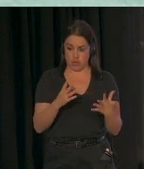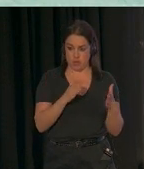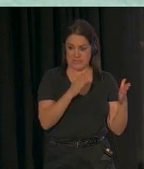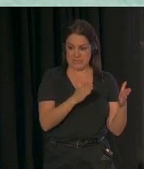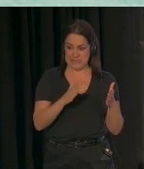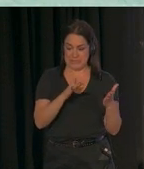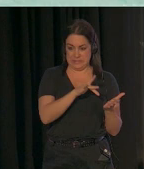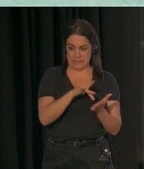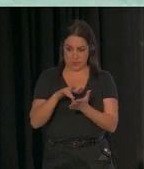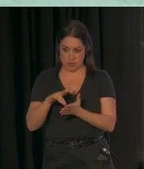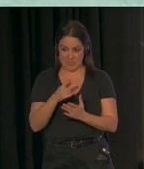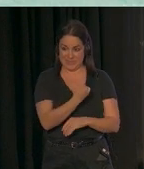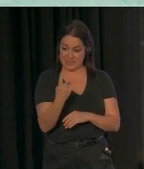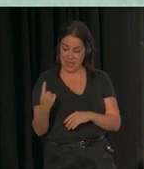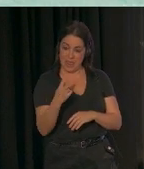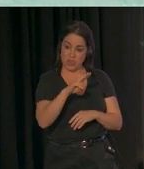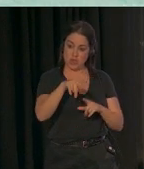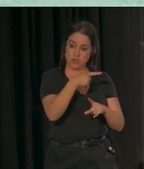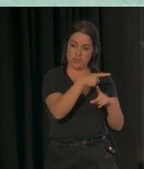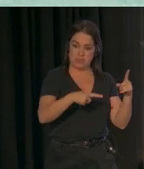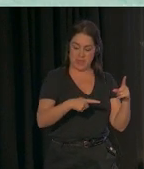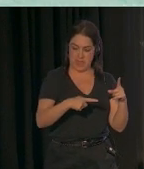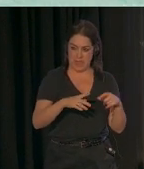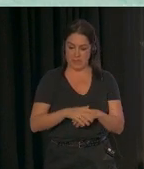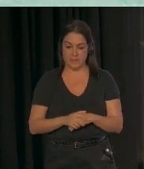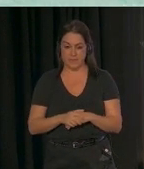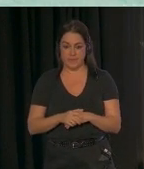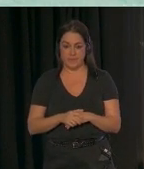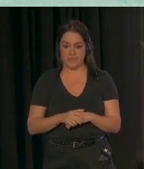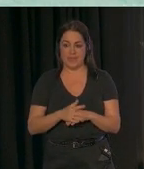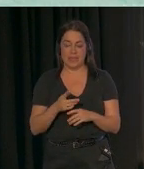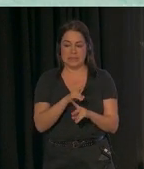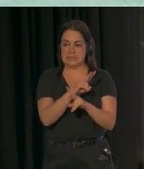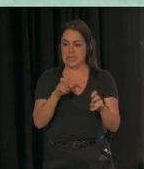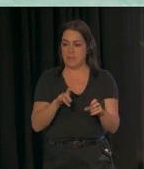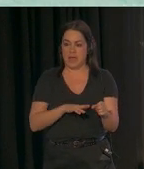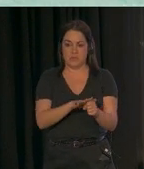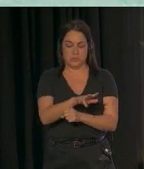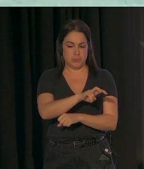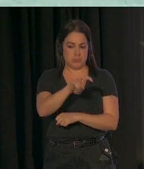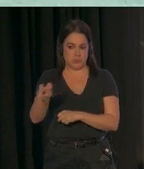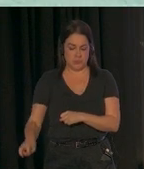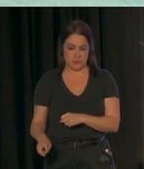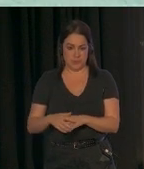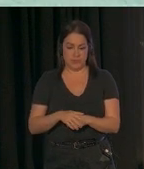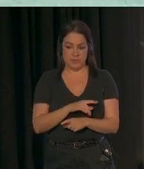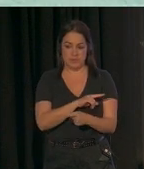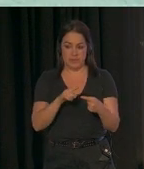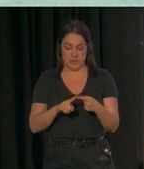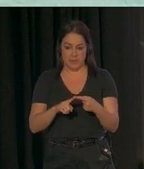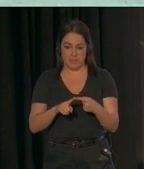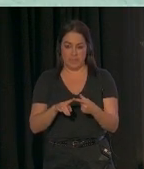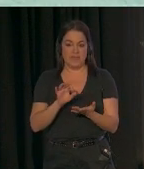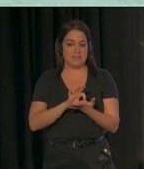sesión dura dos horas y media. Y cubre varios temas. primer lugar, se analizan cuáles son los